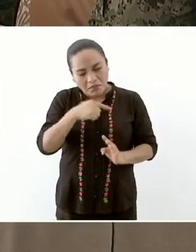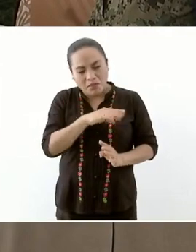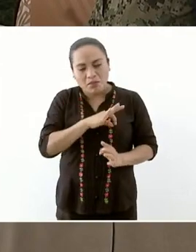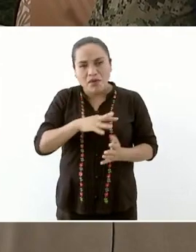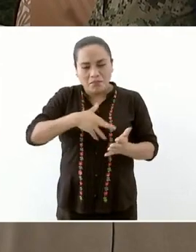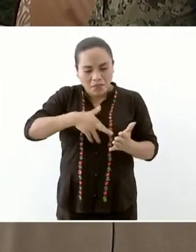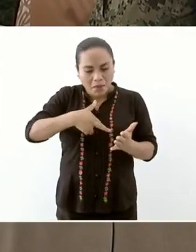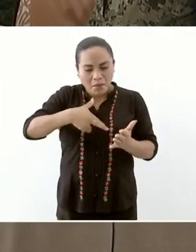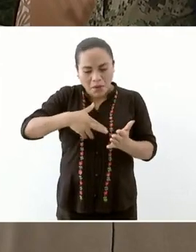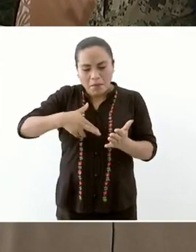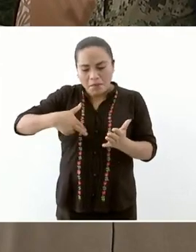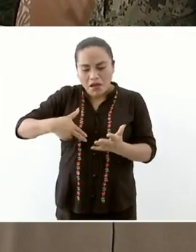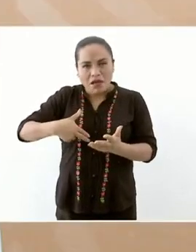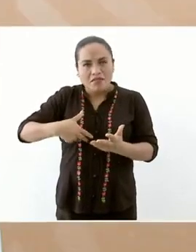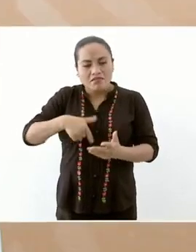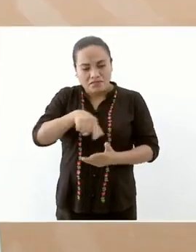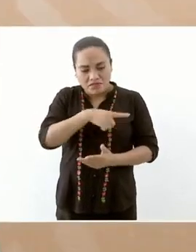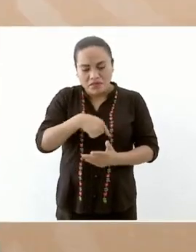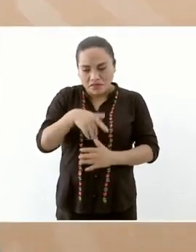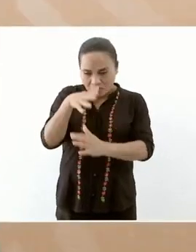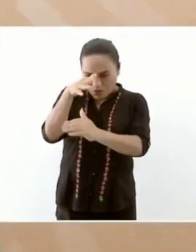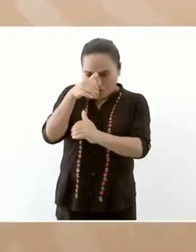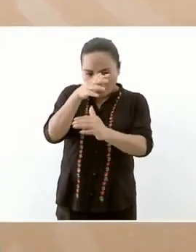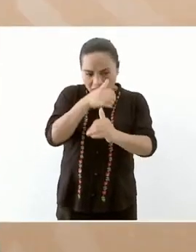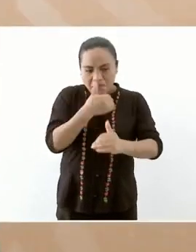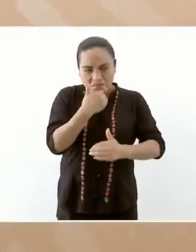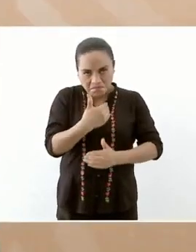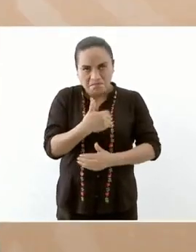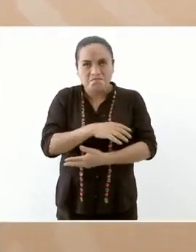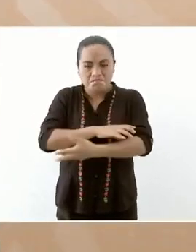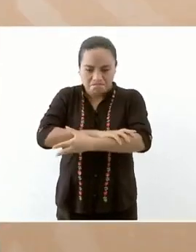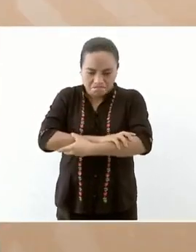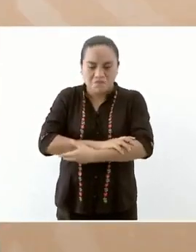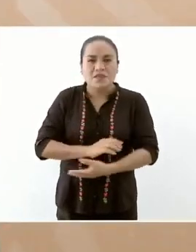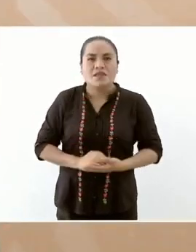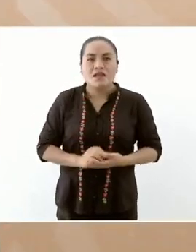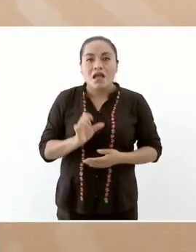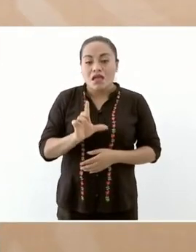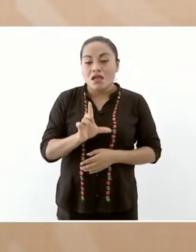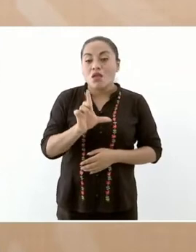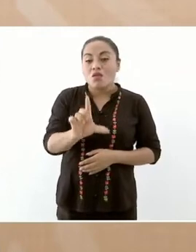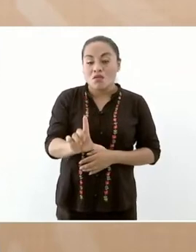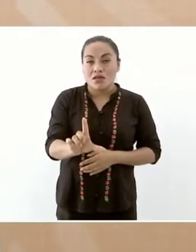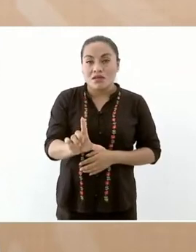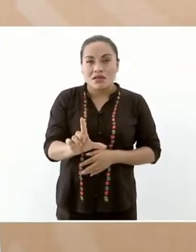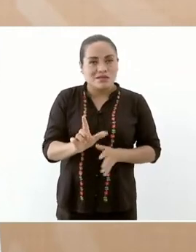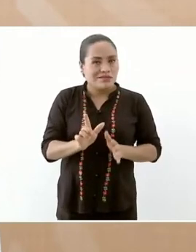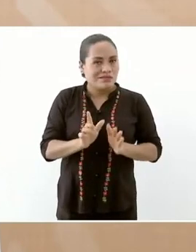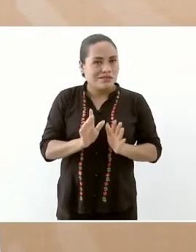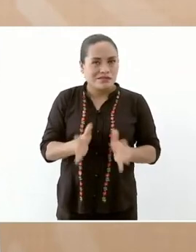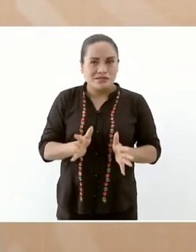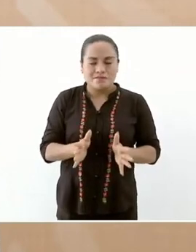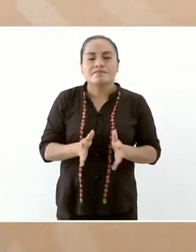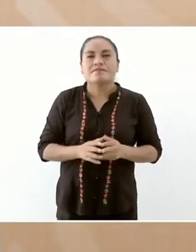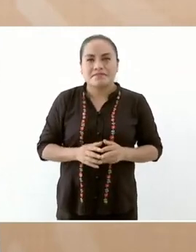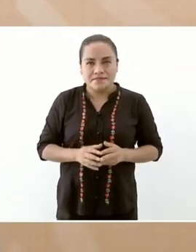y también a partir del lunes ya tienen la mitad